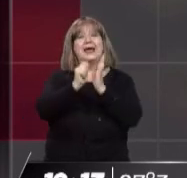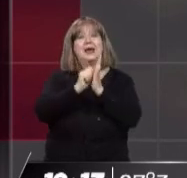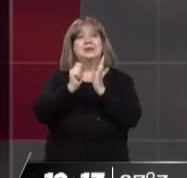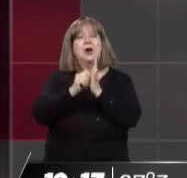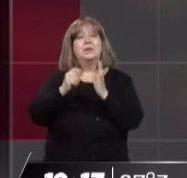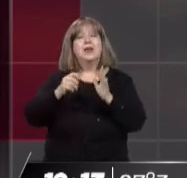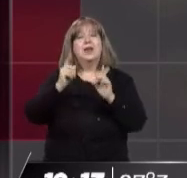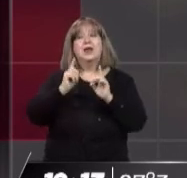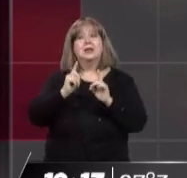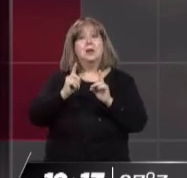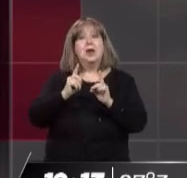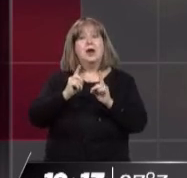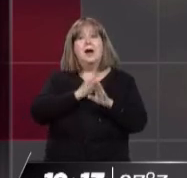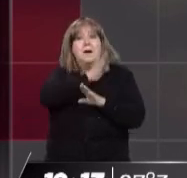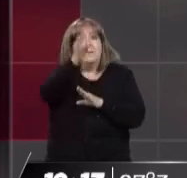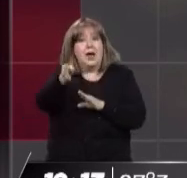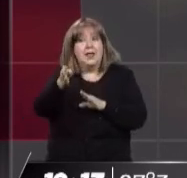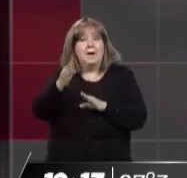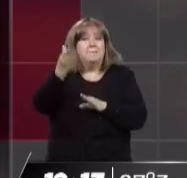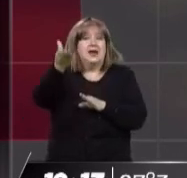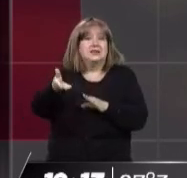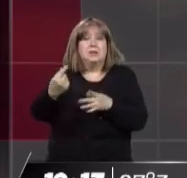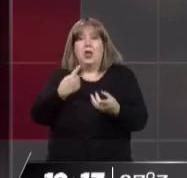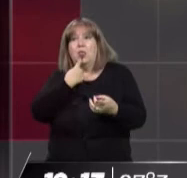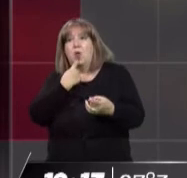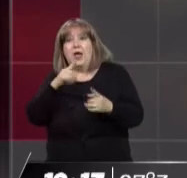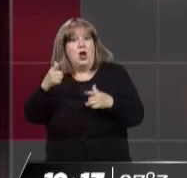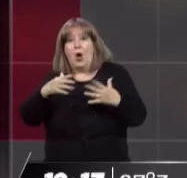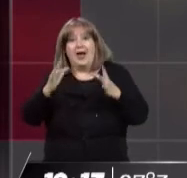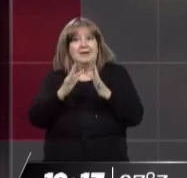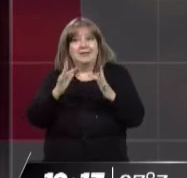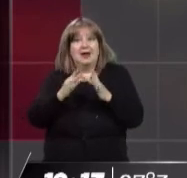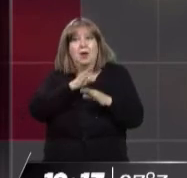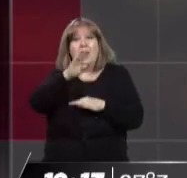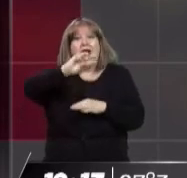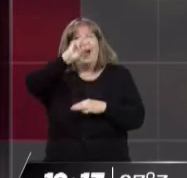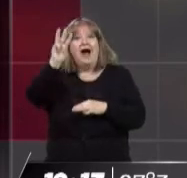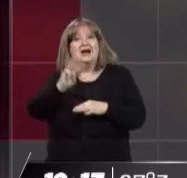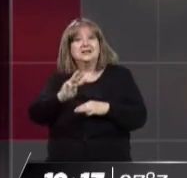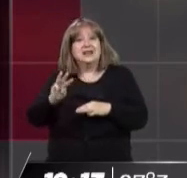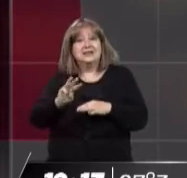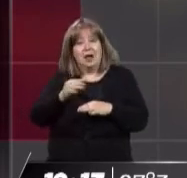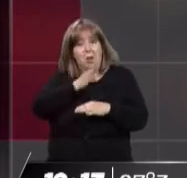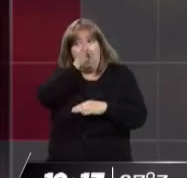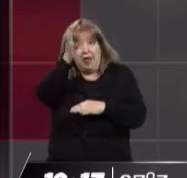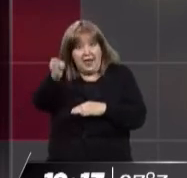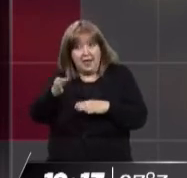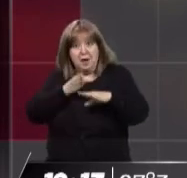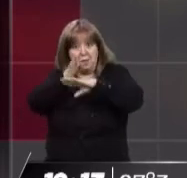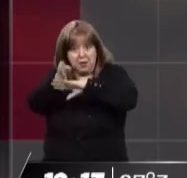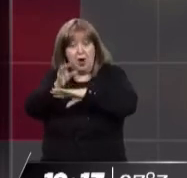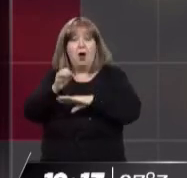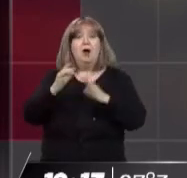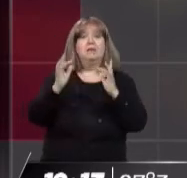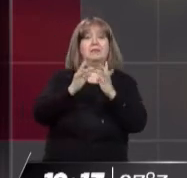la página y también lo pueden hacer de forma presencial, por ejemplo, si tienen algún inconveniente por eso, en ANSES. Se pueden ir al ANSES, exactamente. Bueno, se mete en argentina